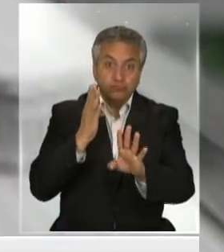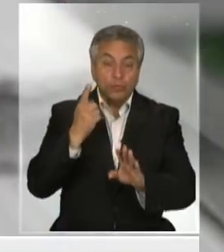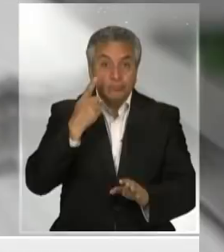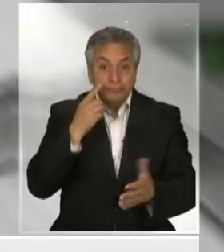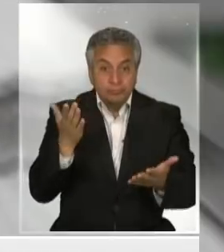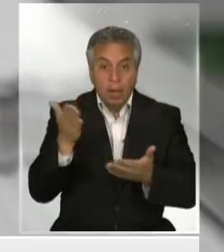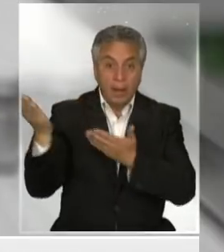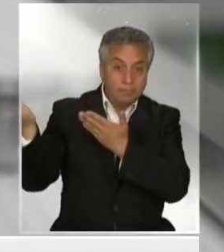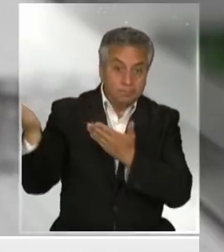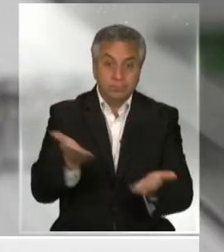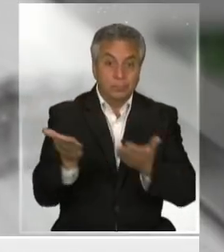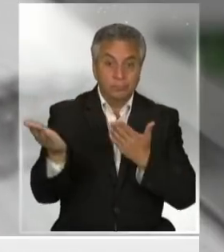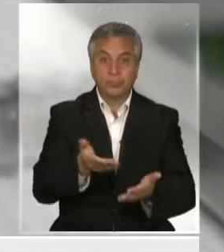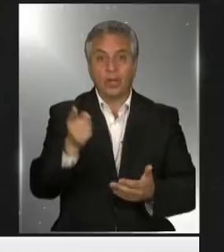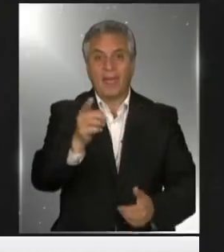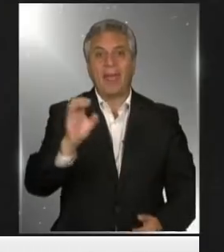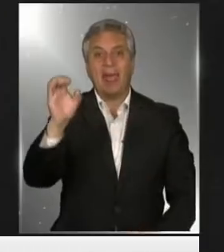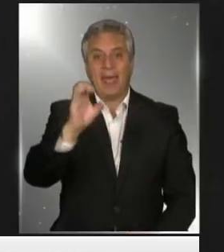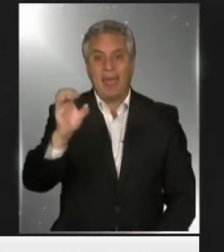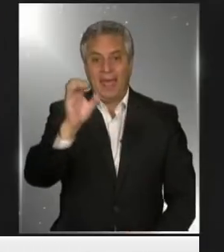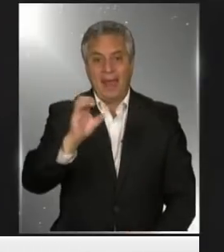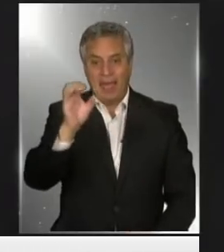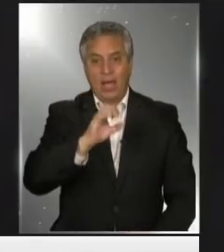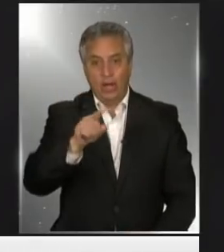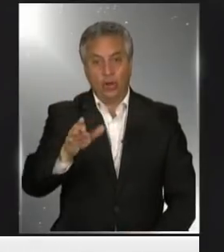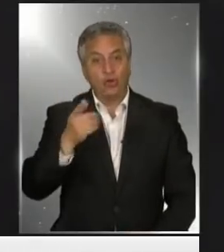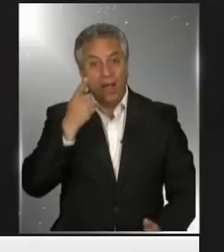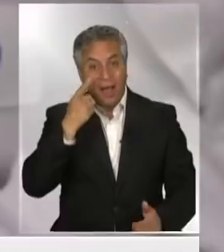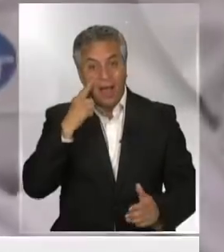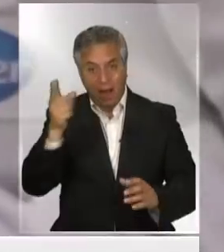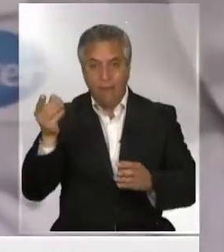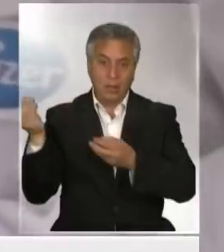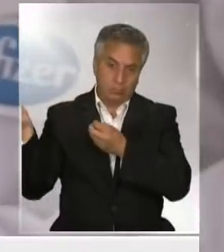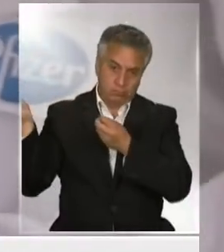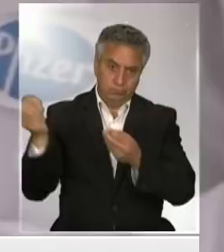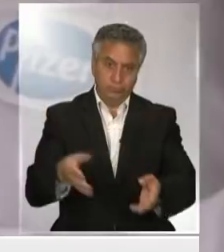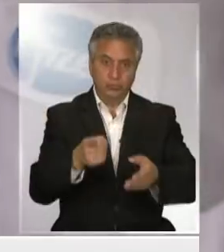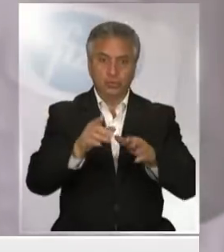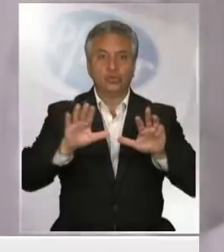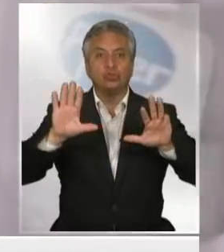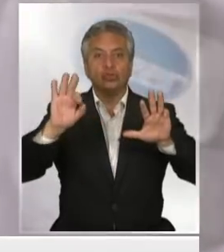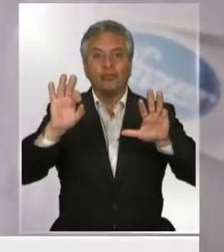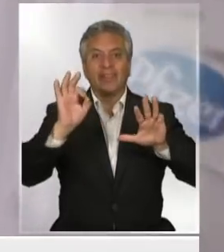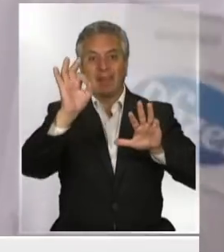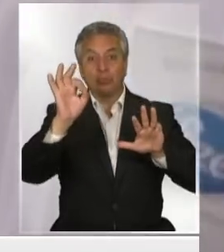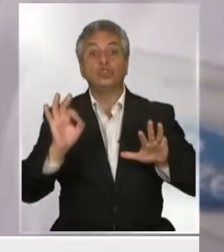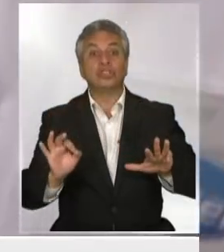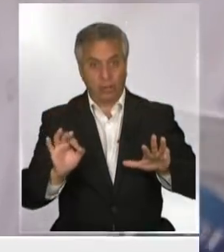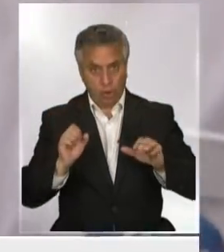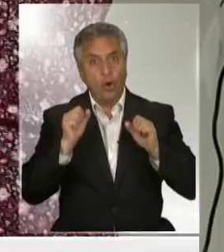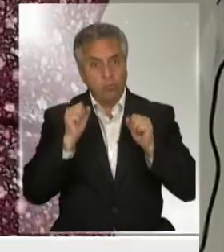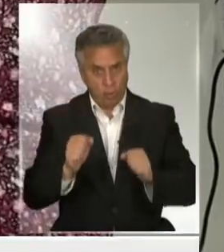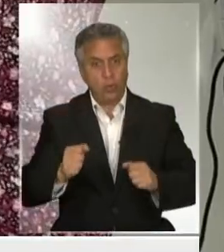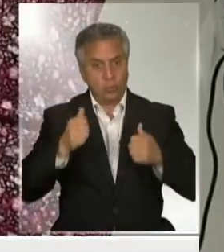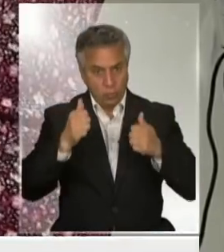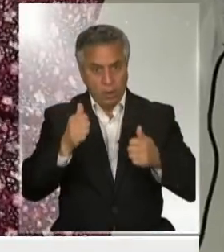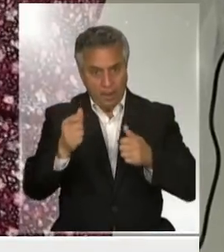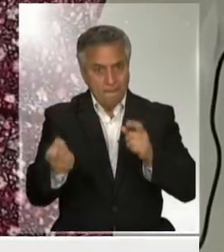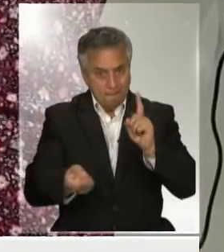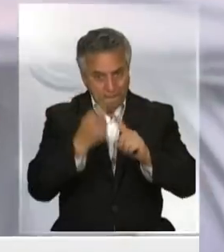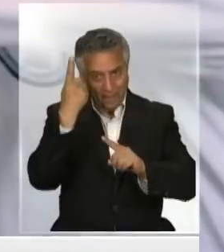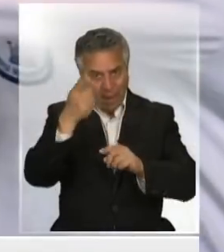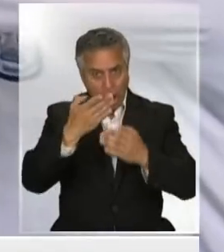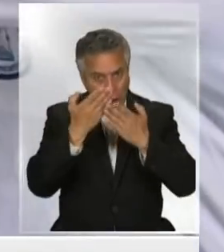podrían estar en enero, mes en que Pfizer proyecta su llegada. 90% de efectividad alcanzaron los primeros